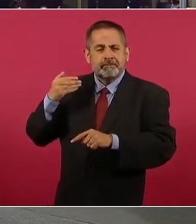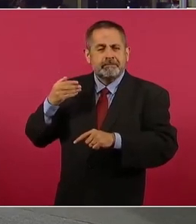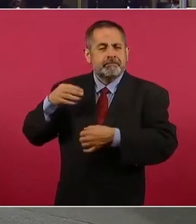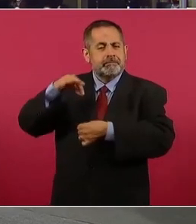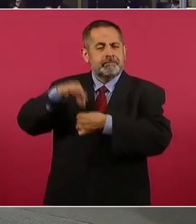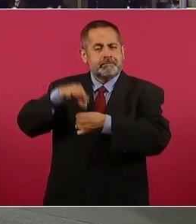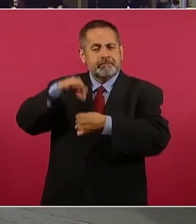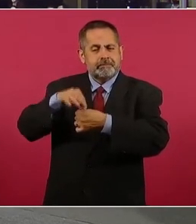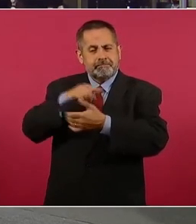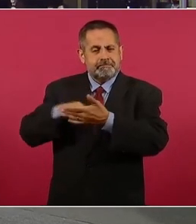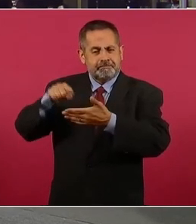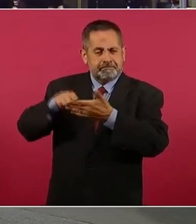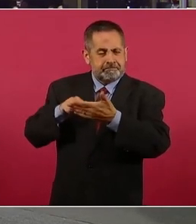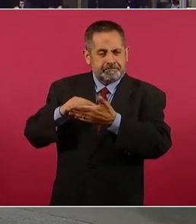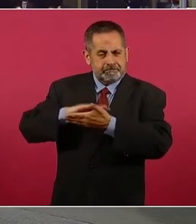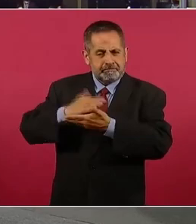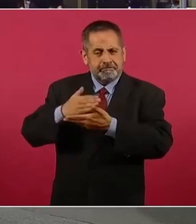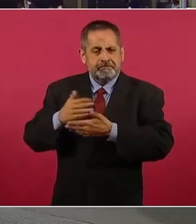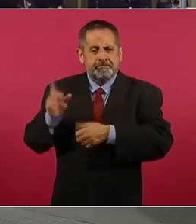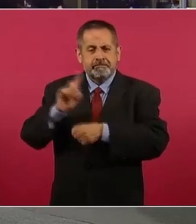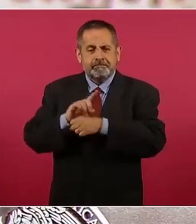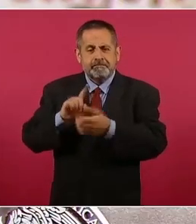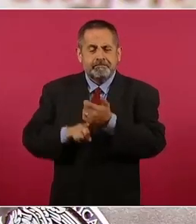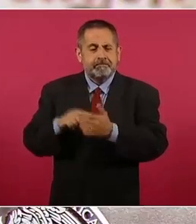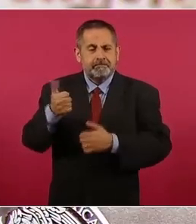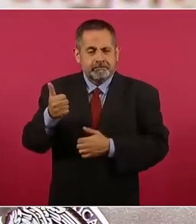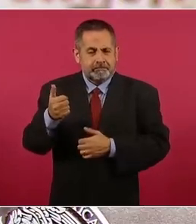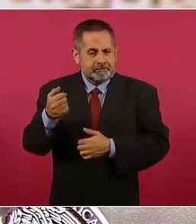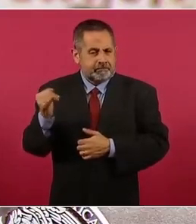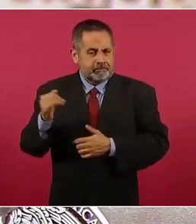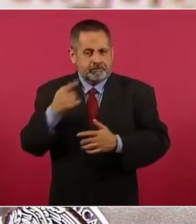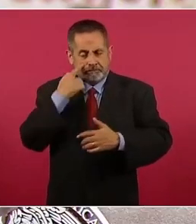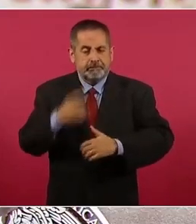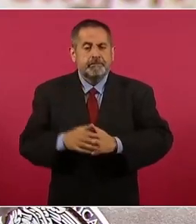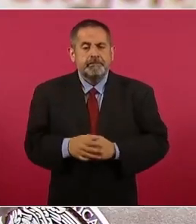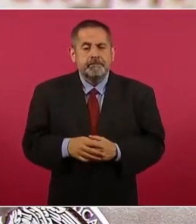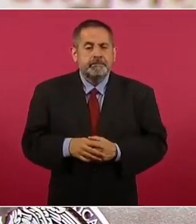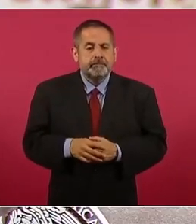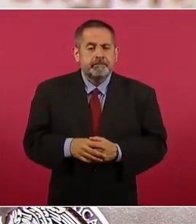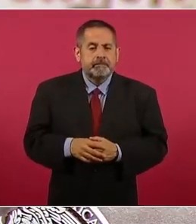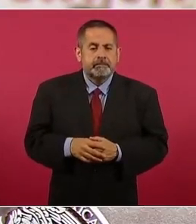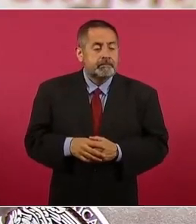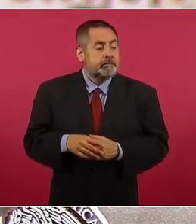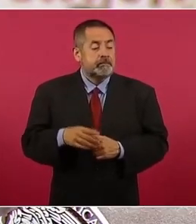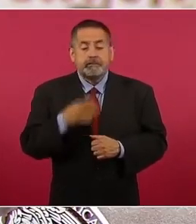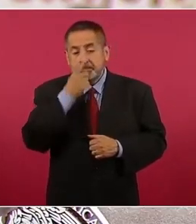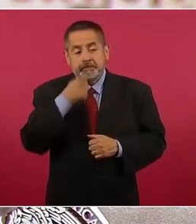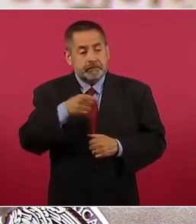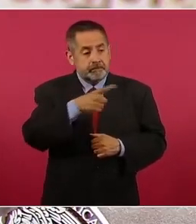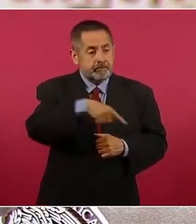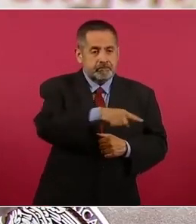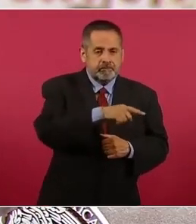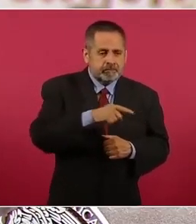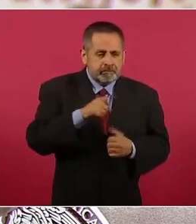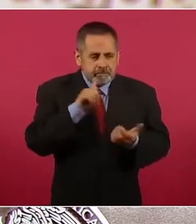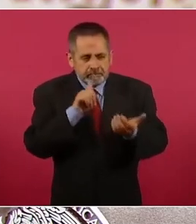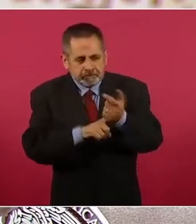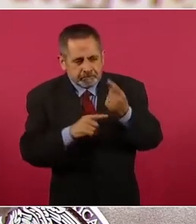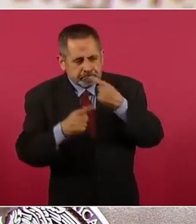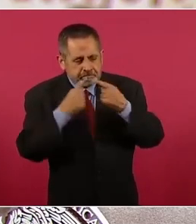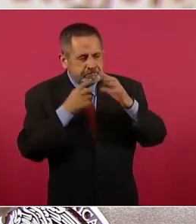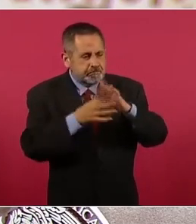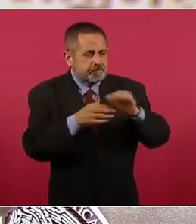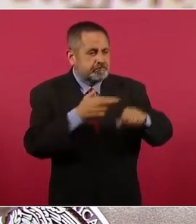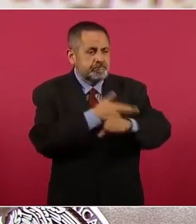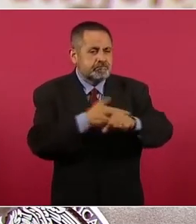elecciones del 6 de julio. Estudio demuestra cómo se armó una campaña coordinada para posicionar